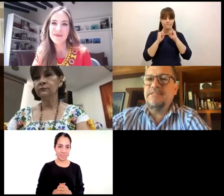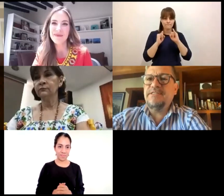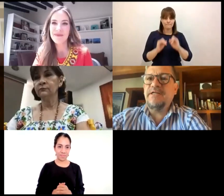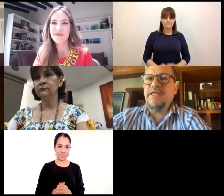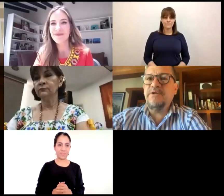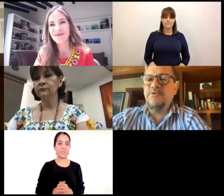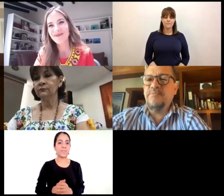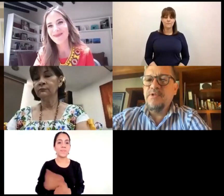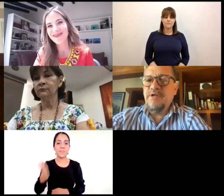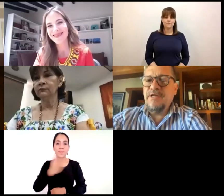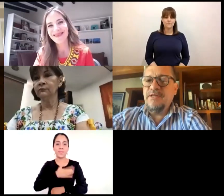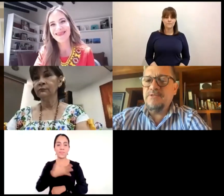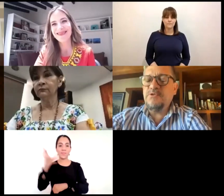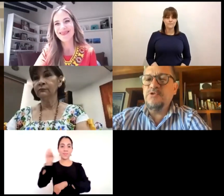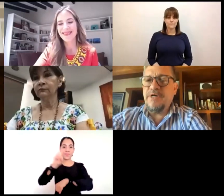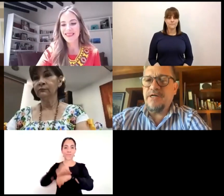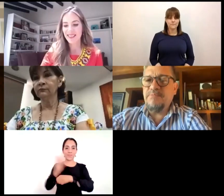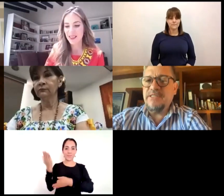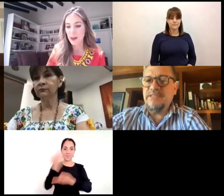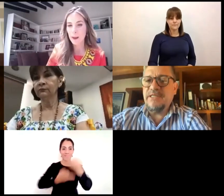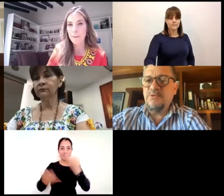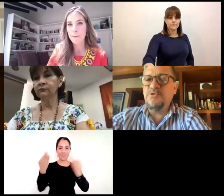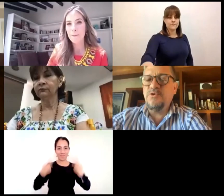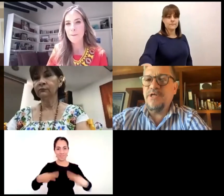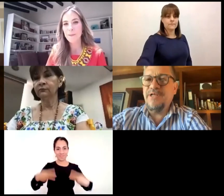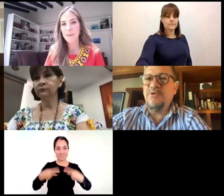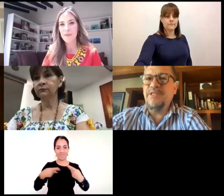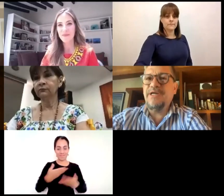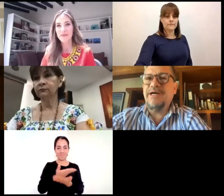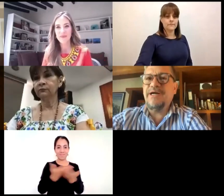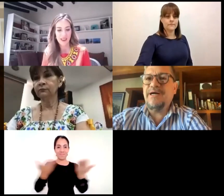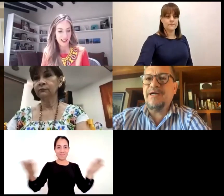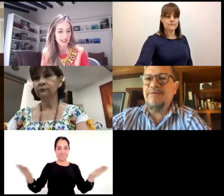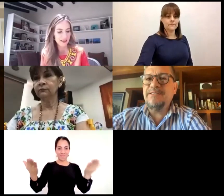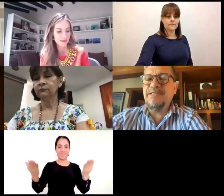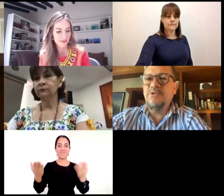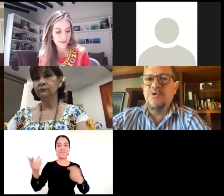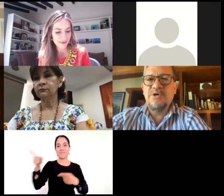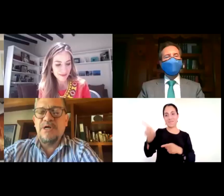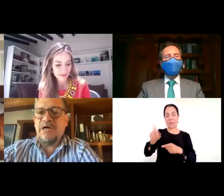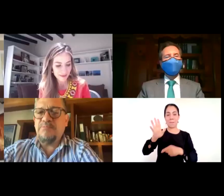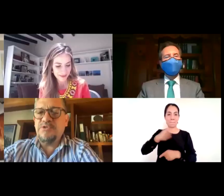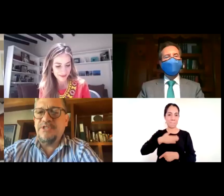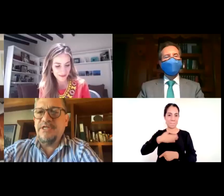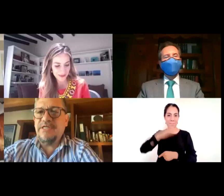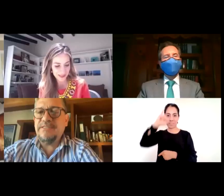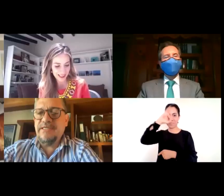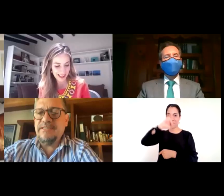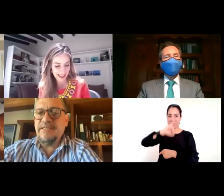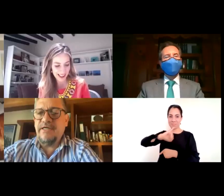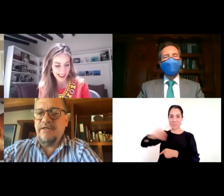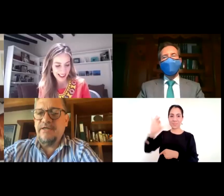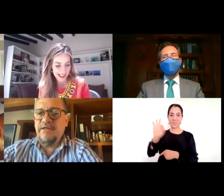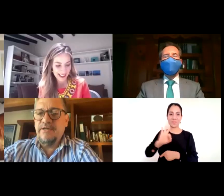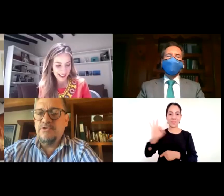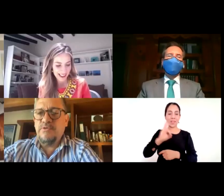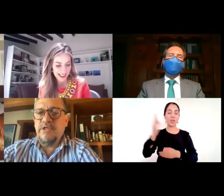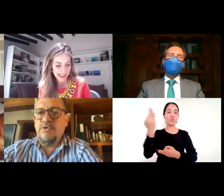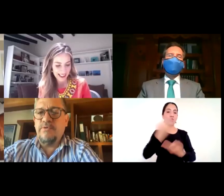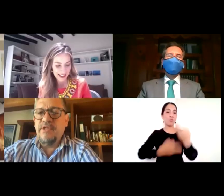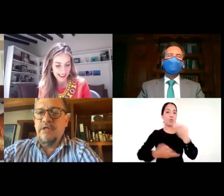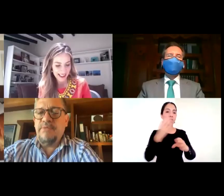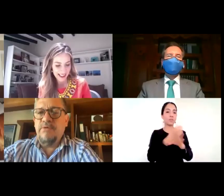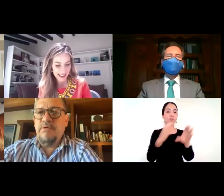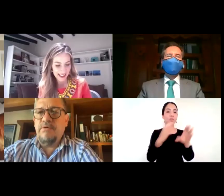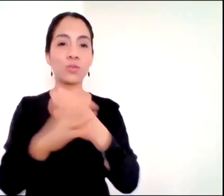el secretario, ya estoy sobre representantes, lo que diga acaban siendo apostillas, sobre